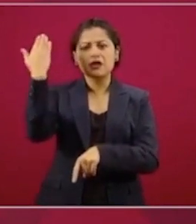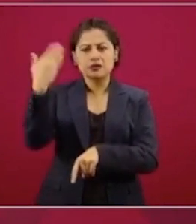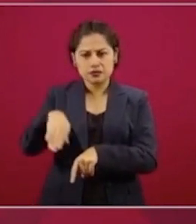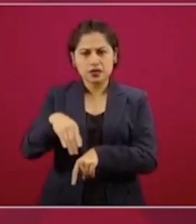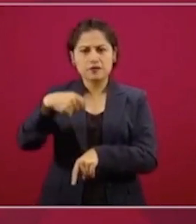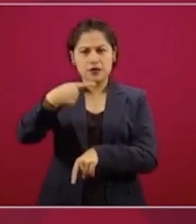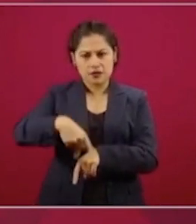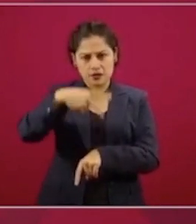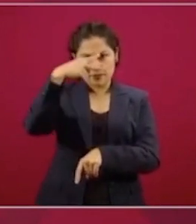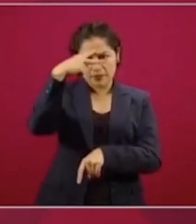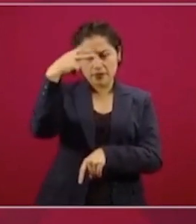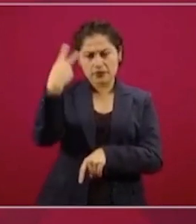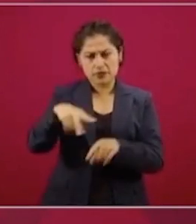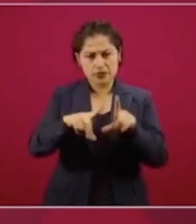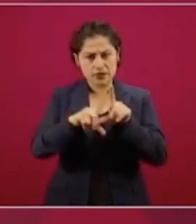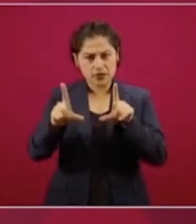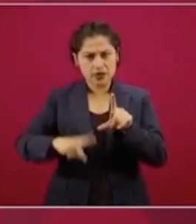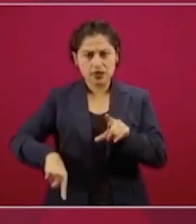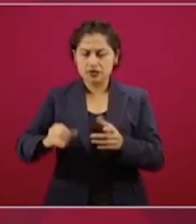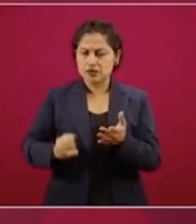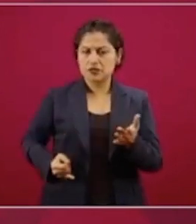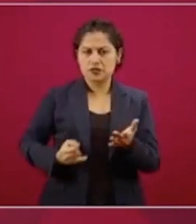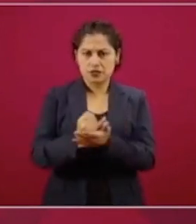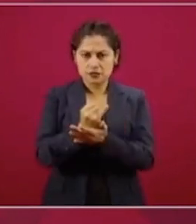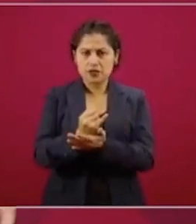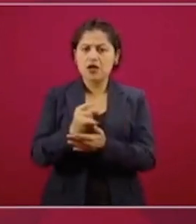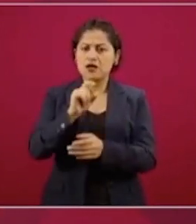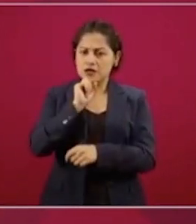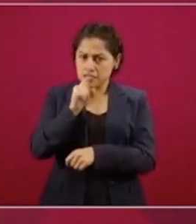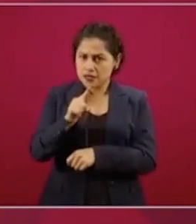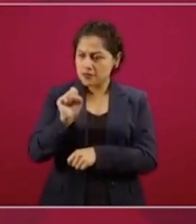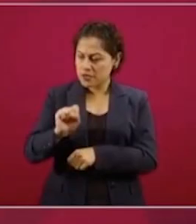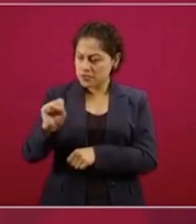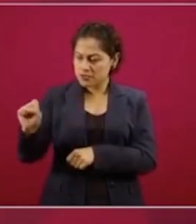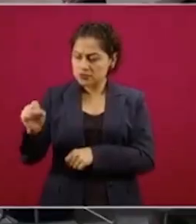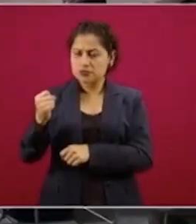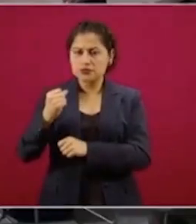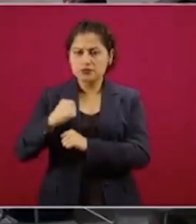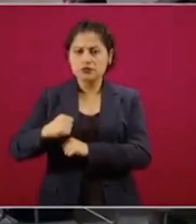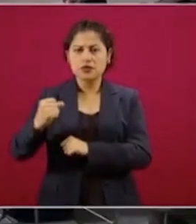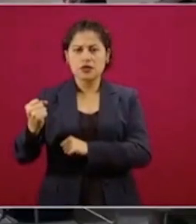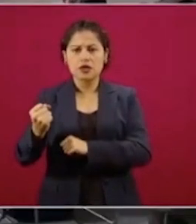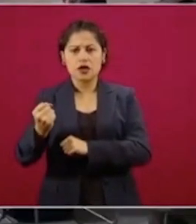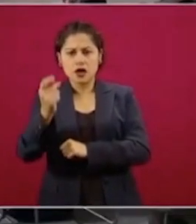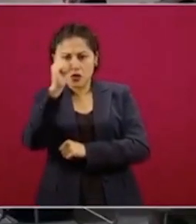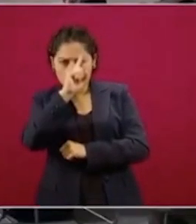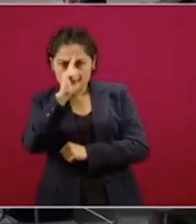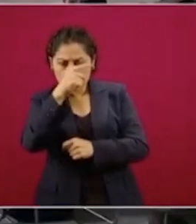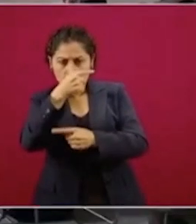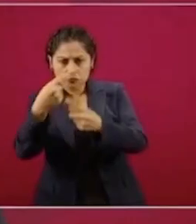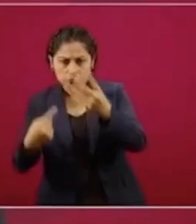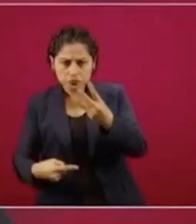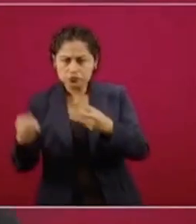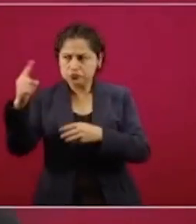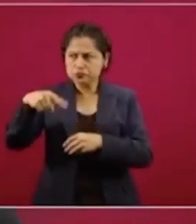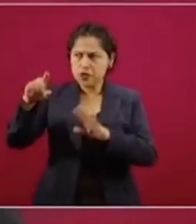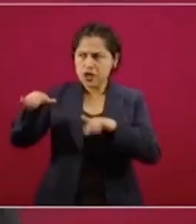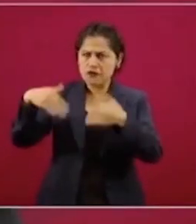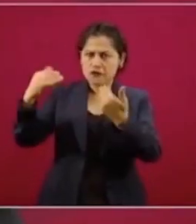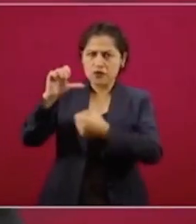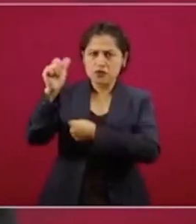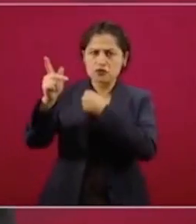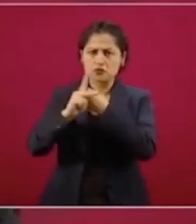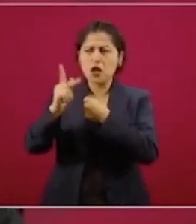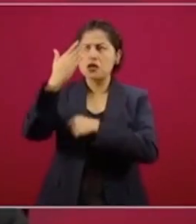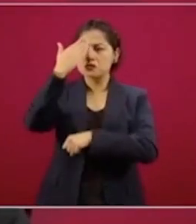presidente y las propuestas que ha hecho el sector salud. Eso es lo que va a guiar la acción de México y están muy conscientes de eso. En